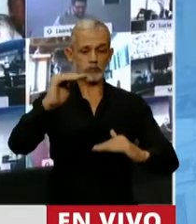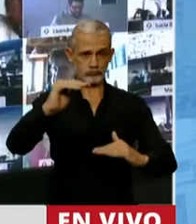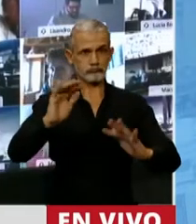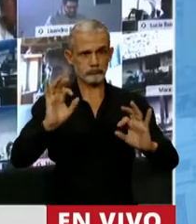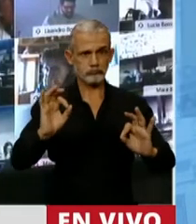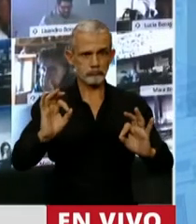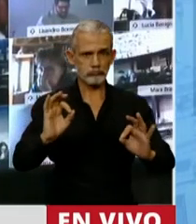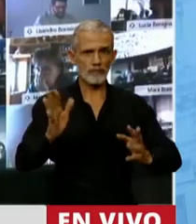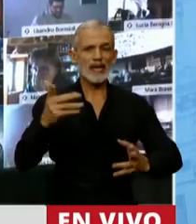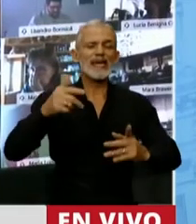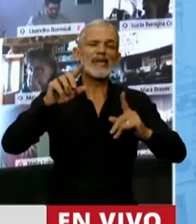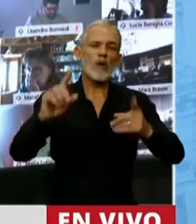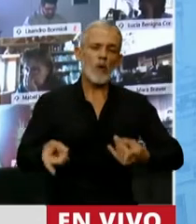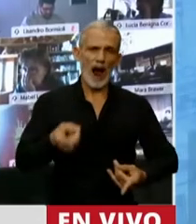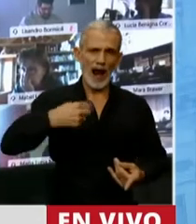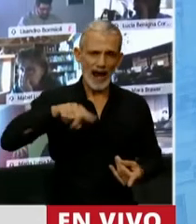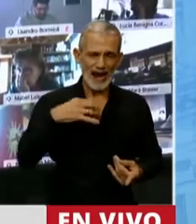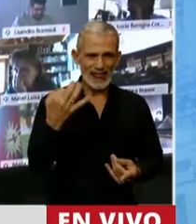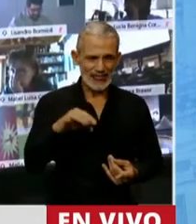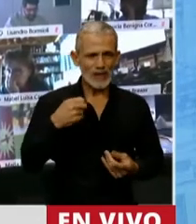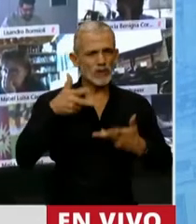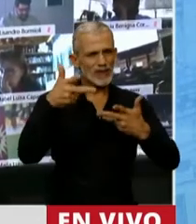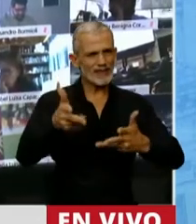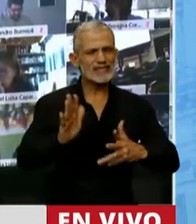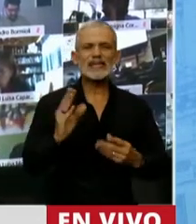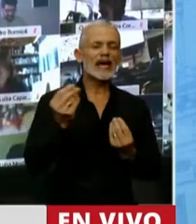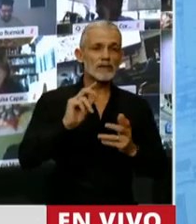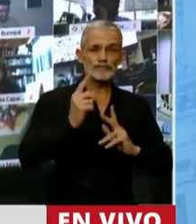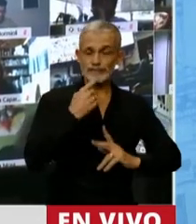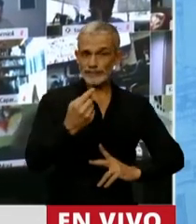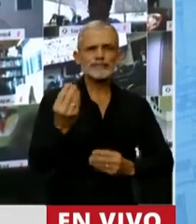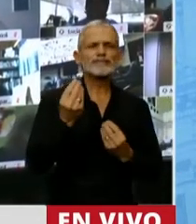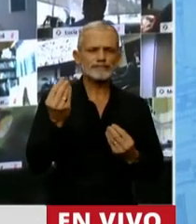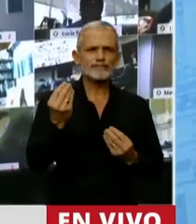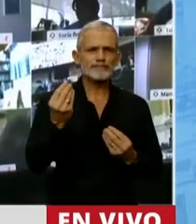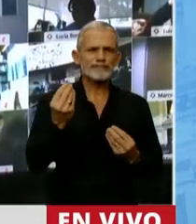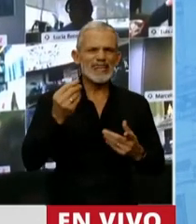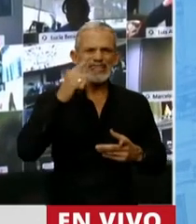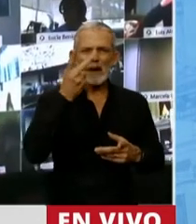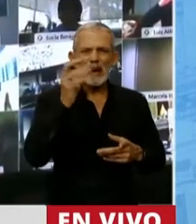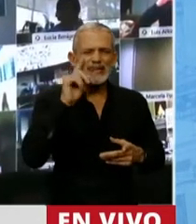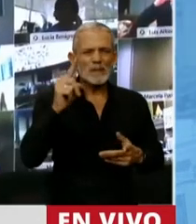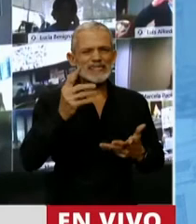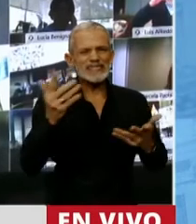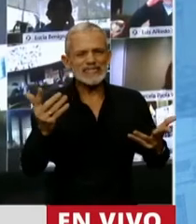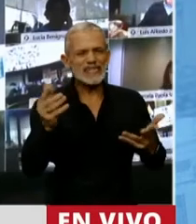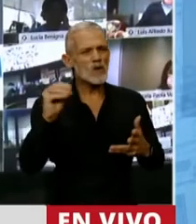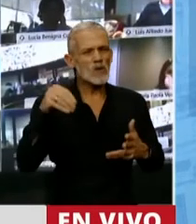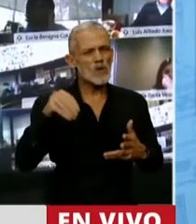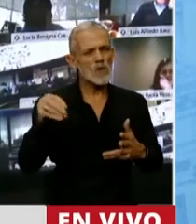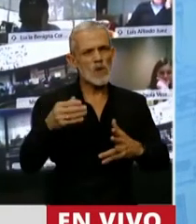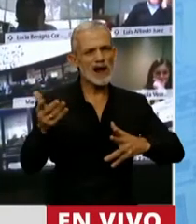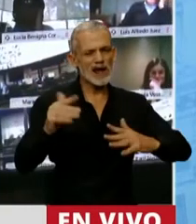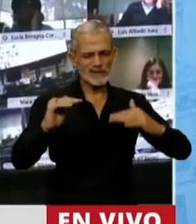Presidente, debo advertir que ese monto tiene las características de ser insuficiente y de ser inequitativo.